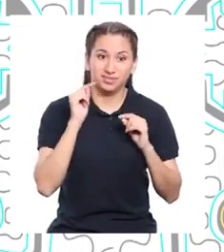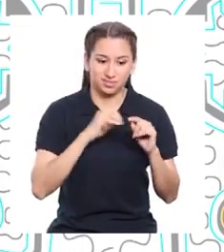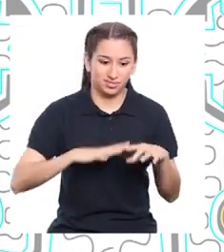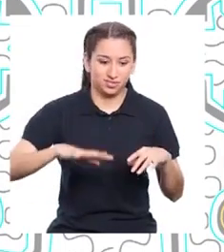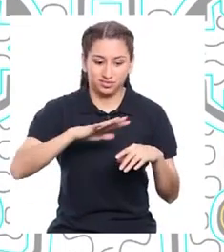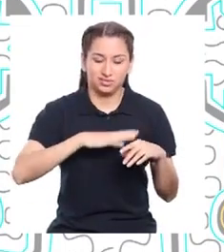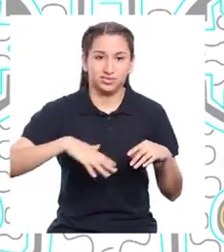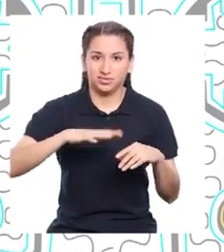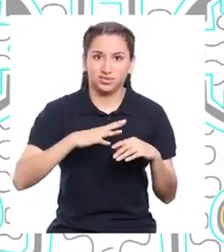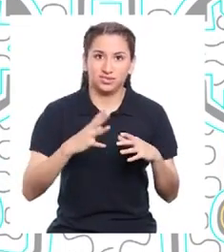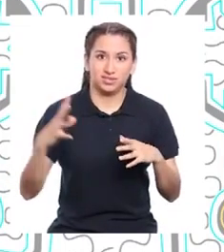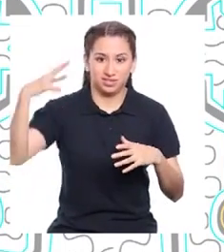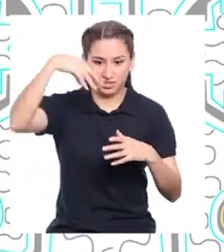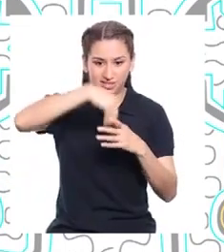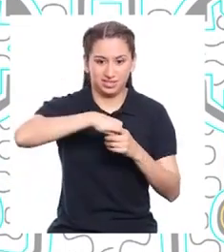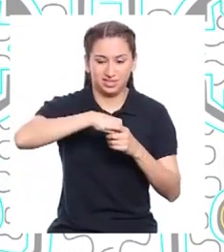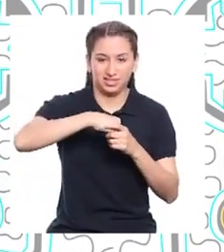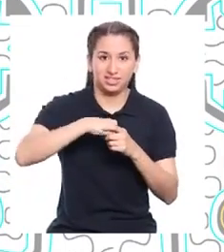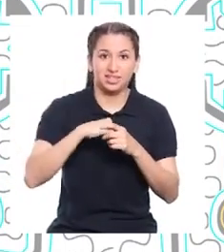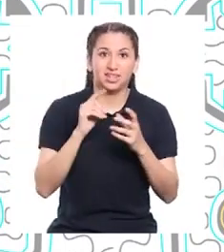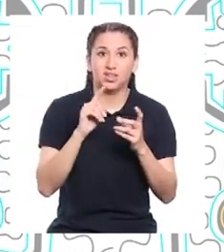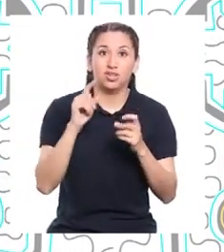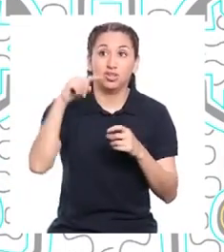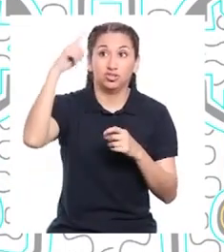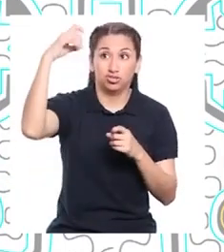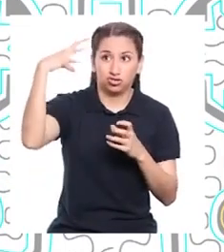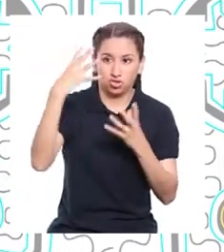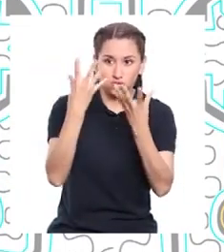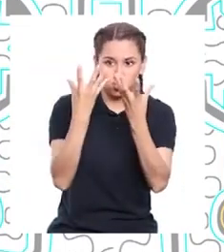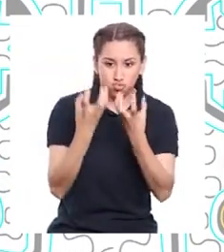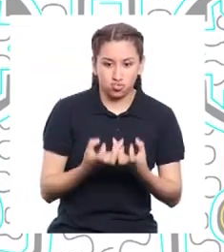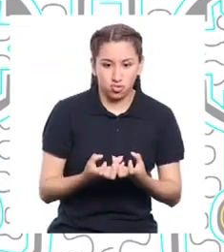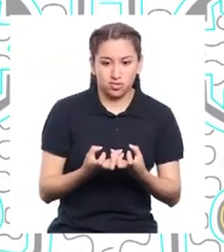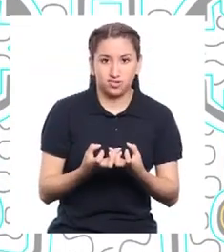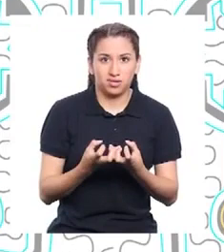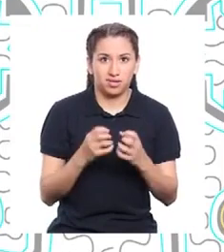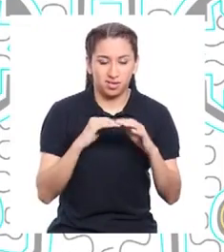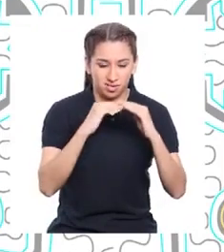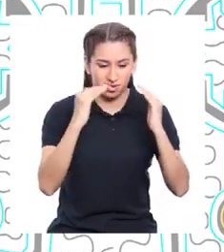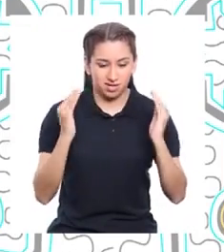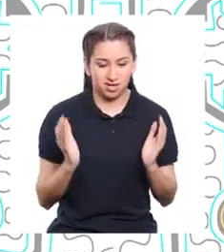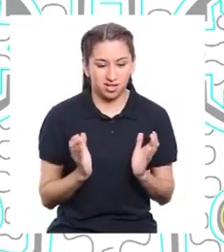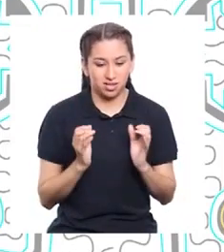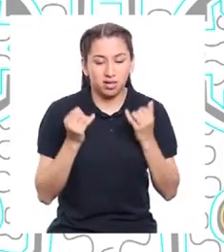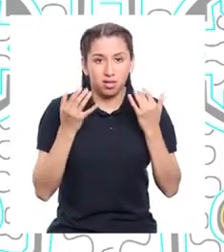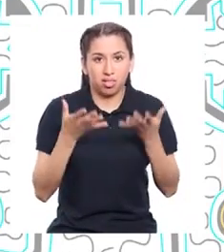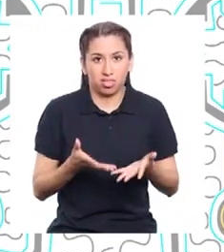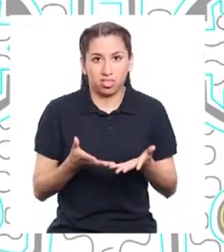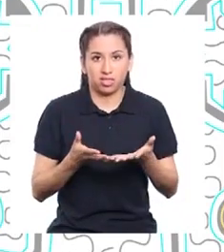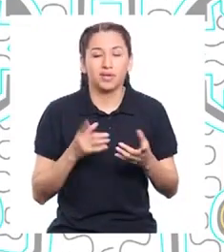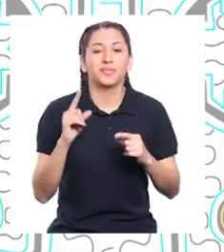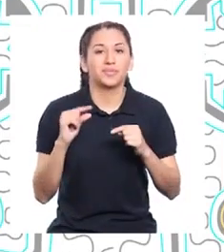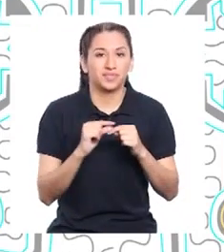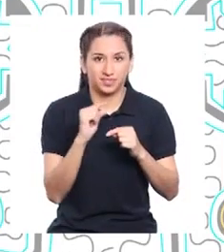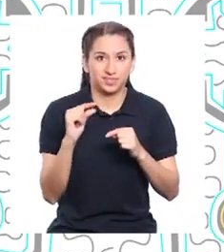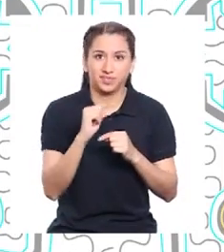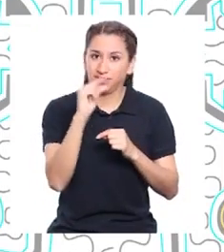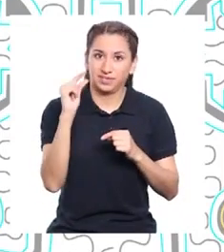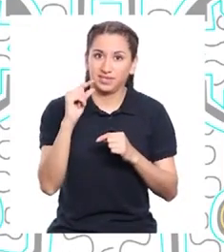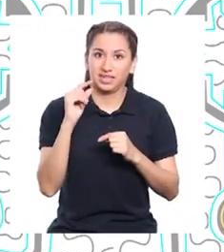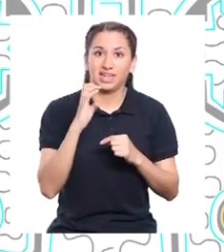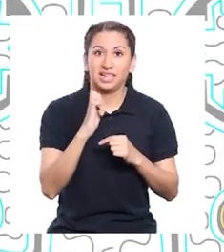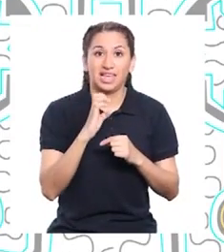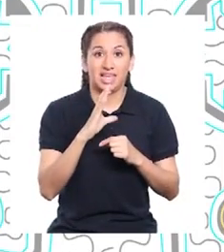invernadero que están en la atmósfera atrapan el calor y lo mantienen en la Tierra. O sea, los gases